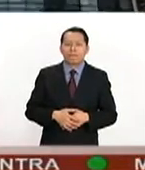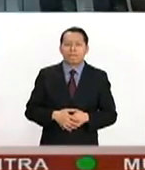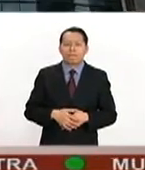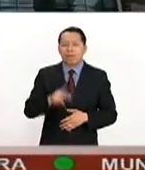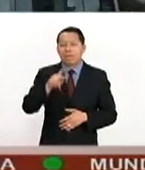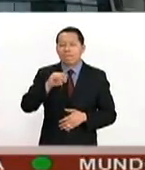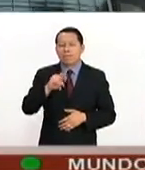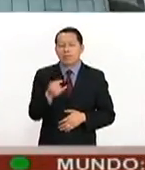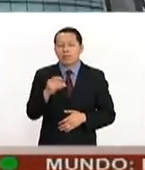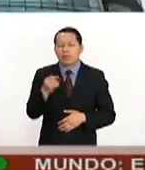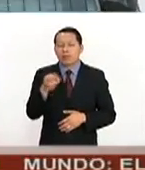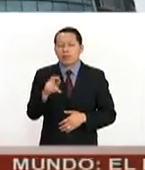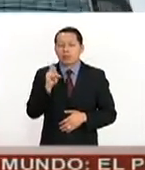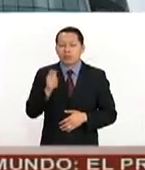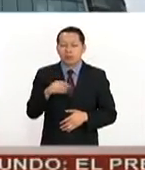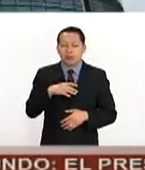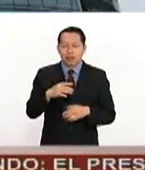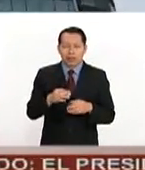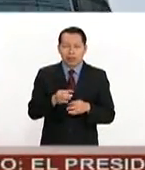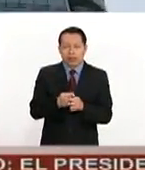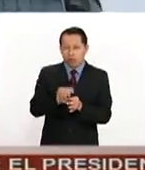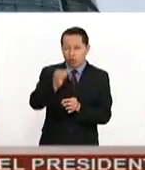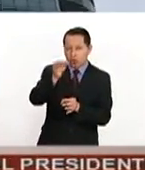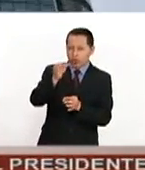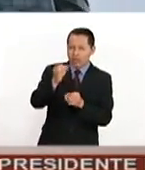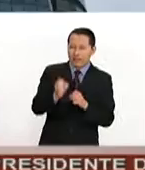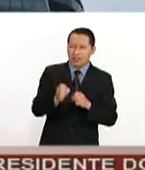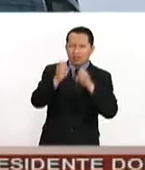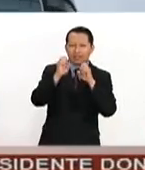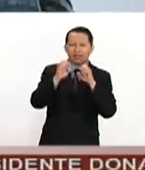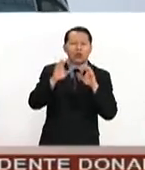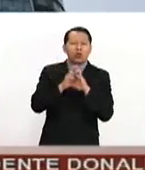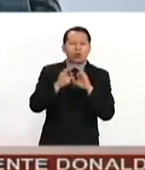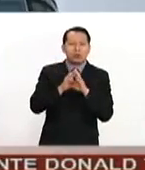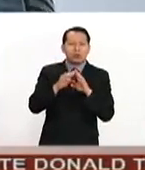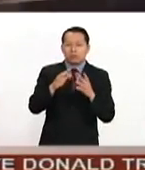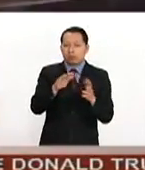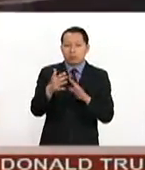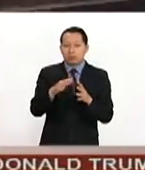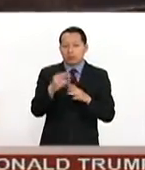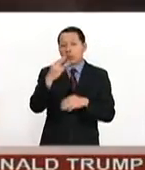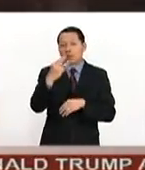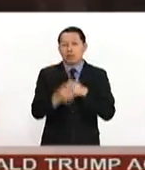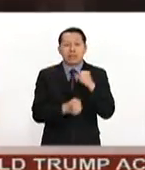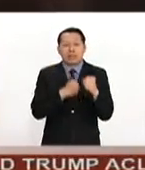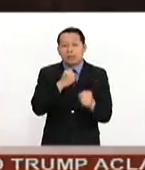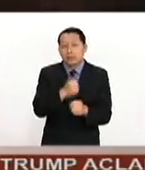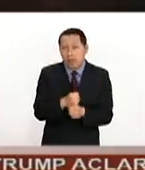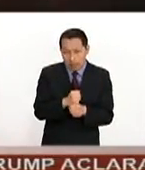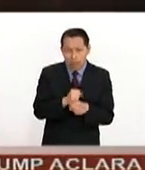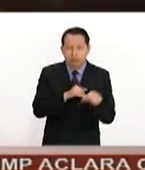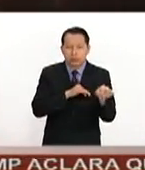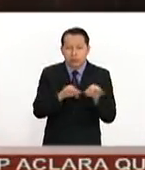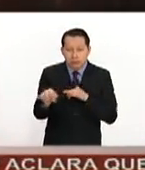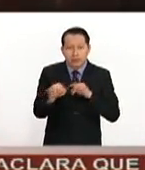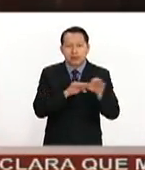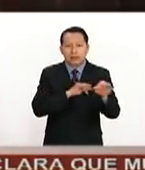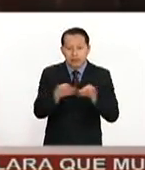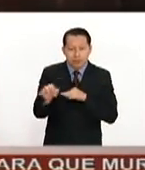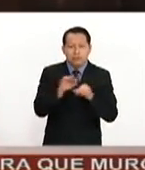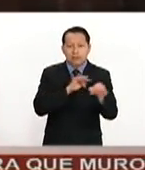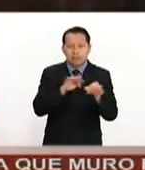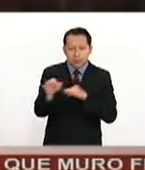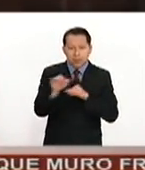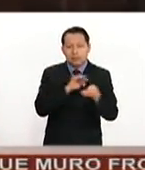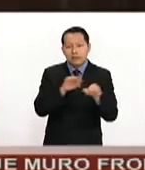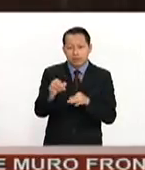Pati Omar, la torre fue construida un poco más. En tres años se llevó este trabajo de construcción. Esta